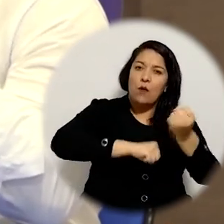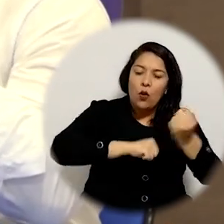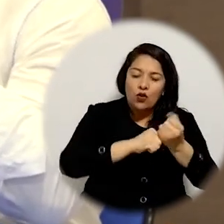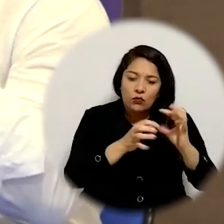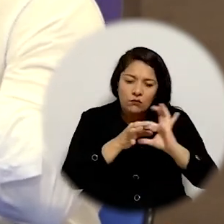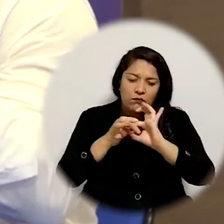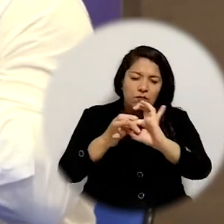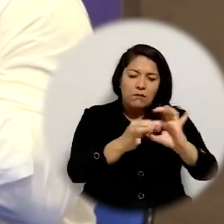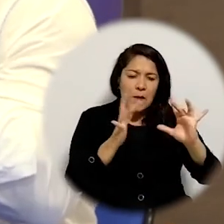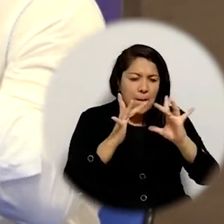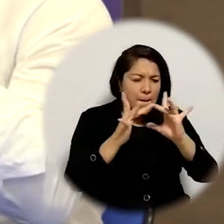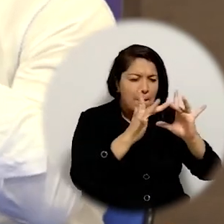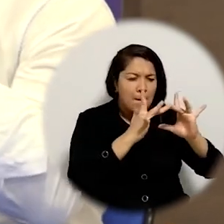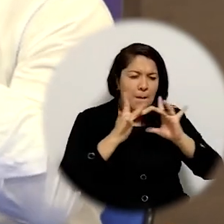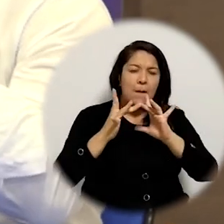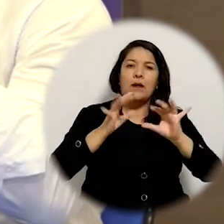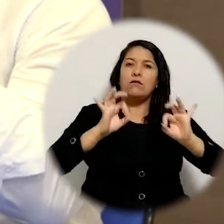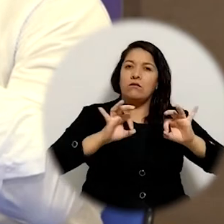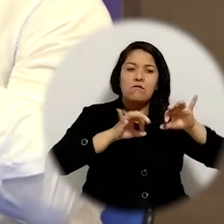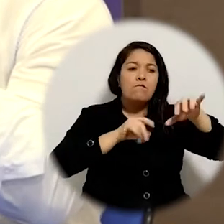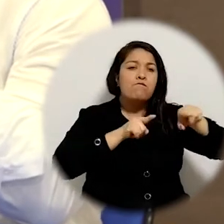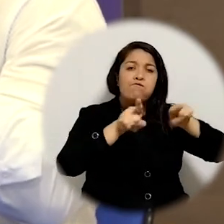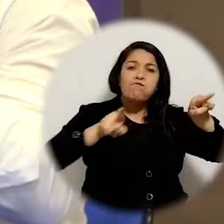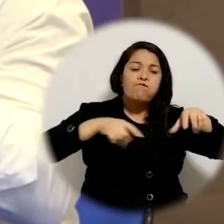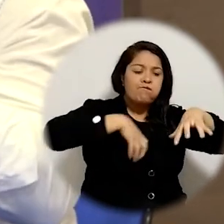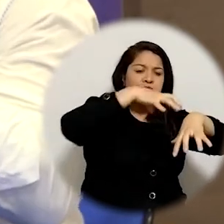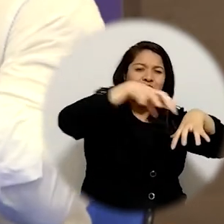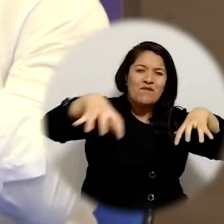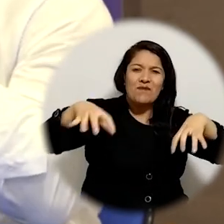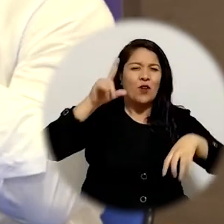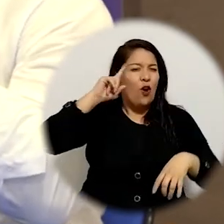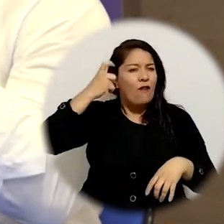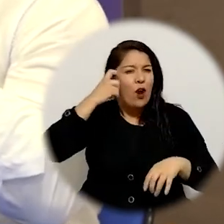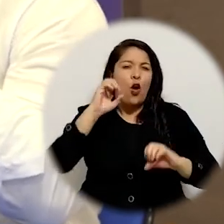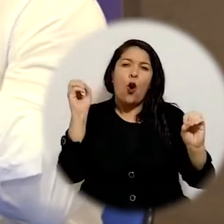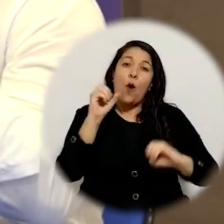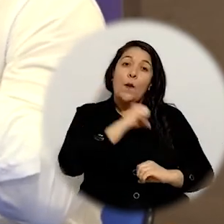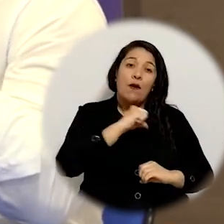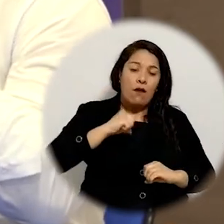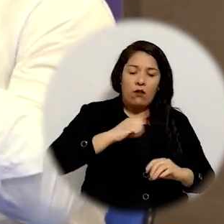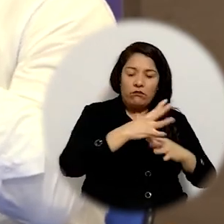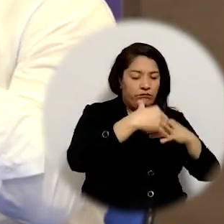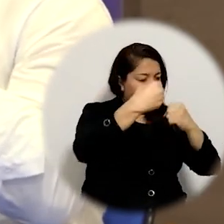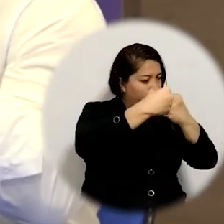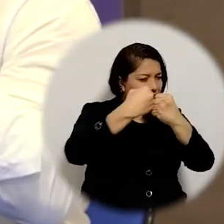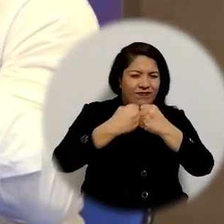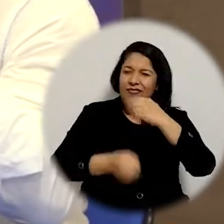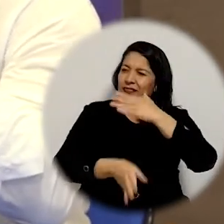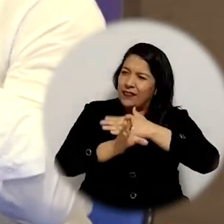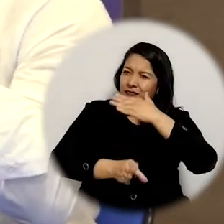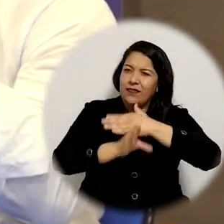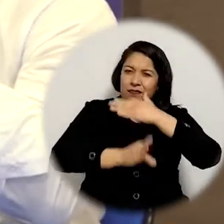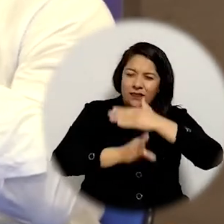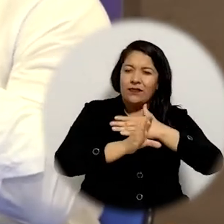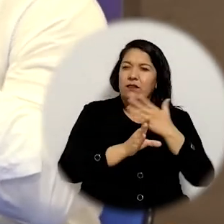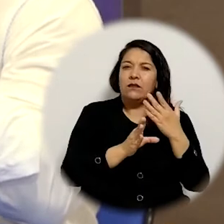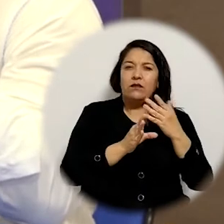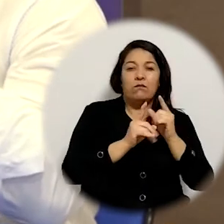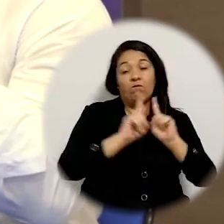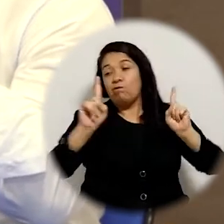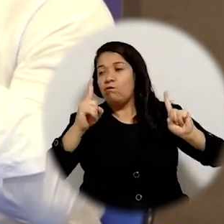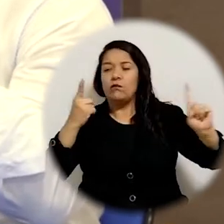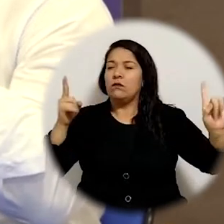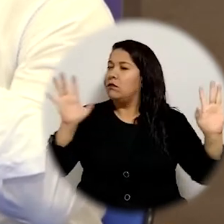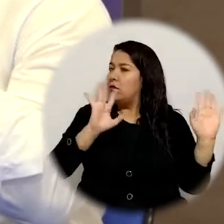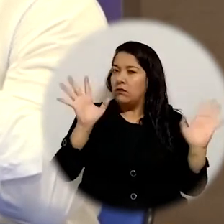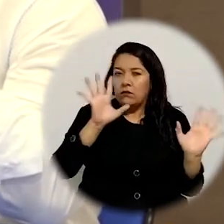fluido, en una cooperación armónica con todos los entes públicos y privados Una universidad tiene que ser un punto de encuentro y nunca un punto